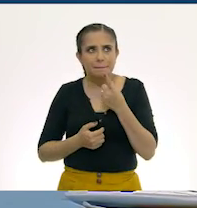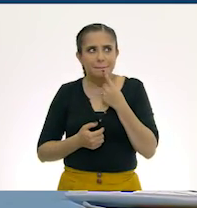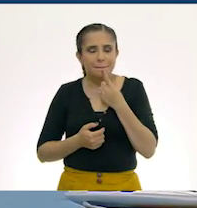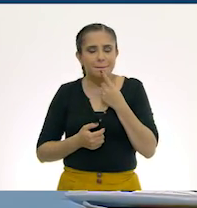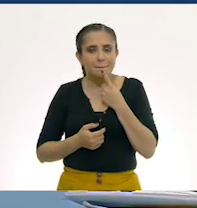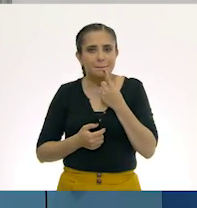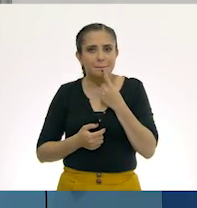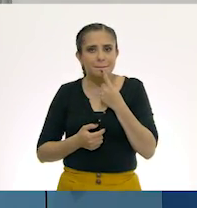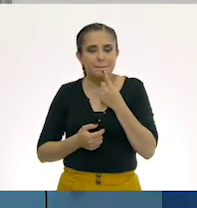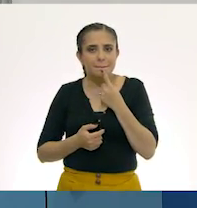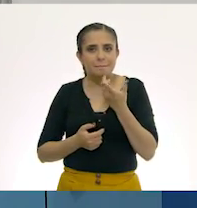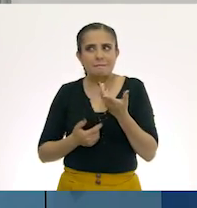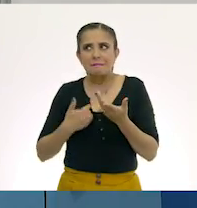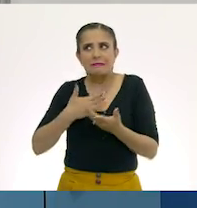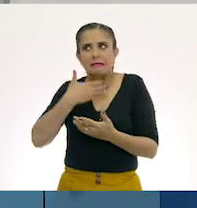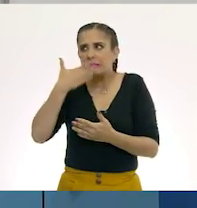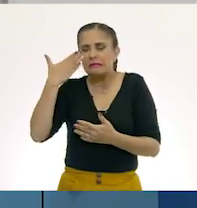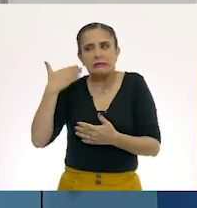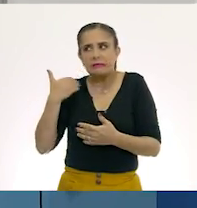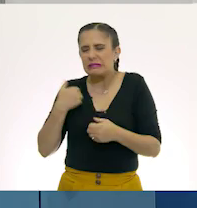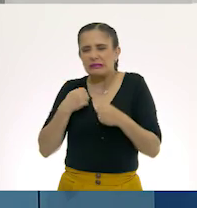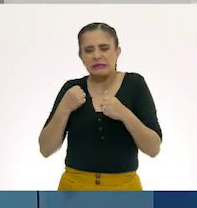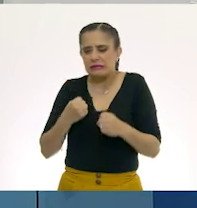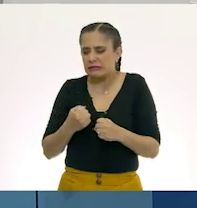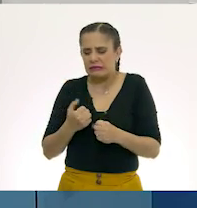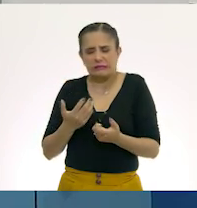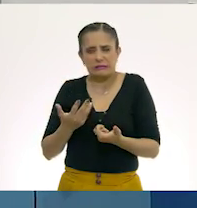No estoy seguro, maestra.